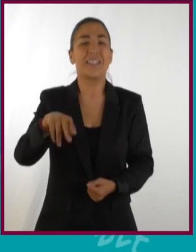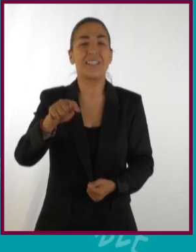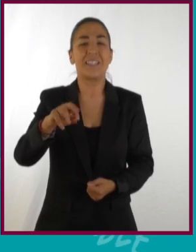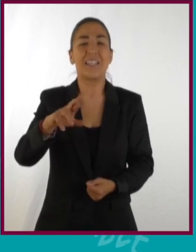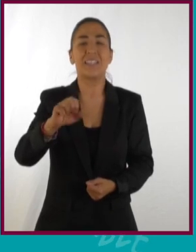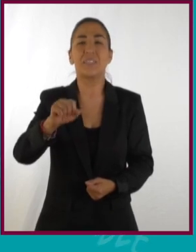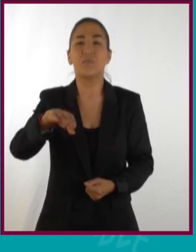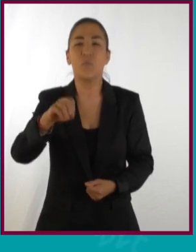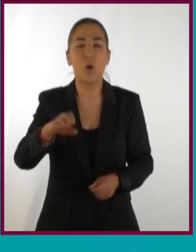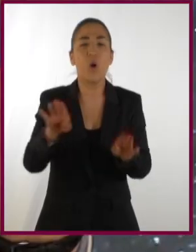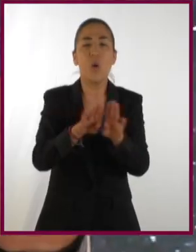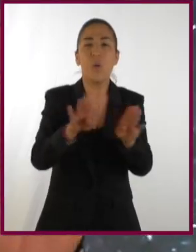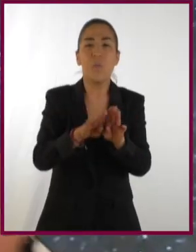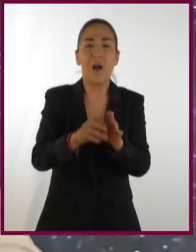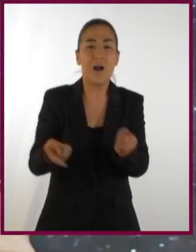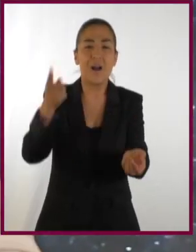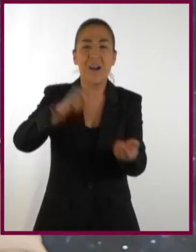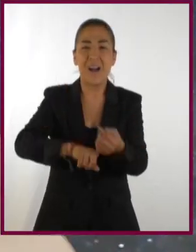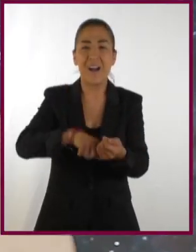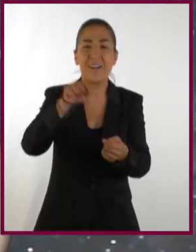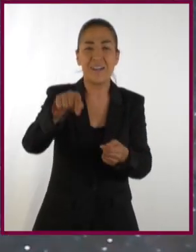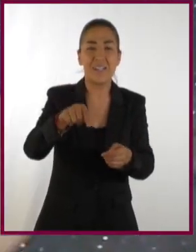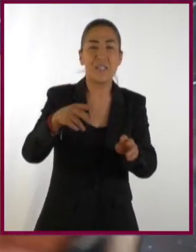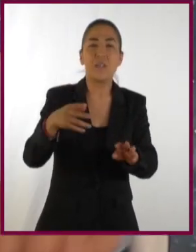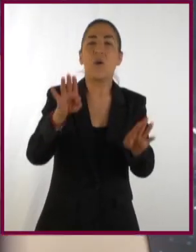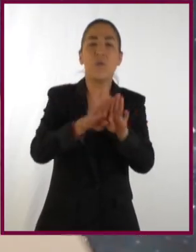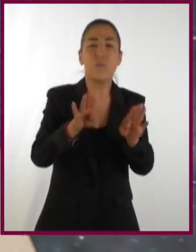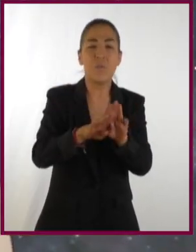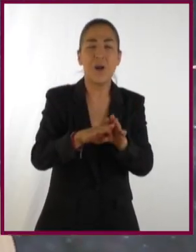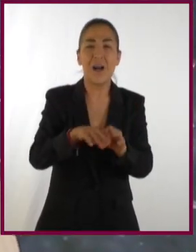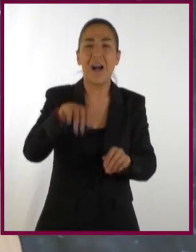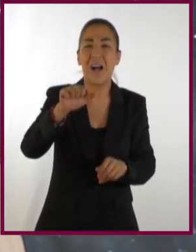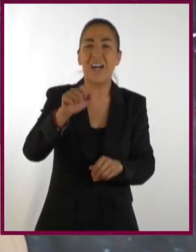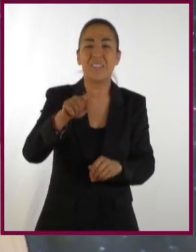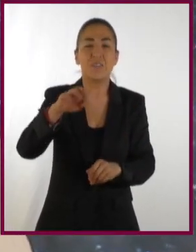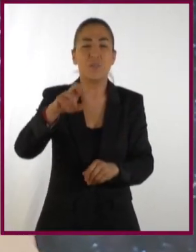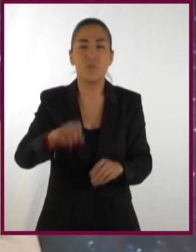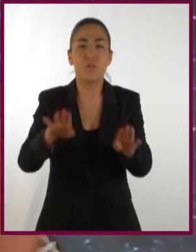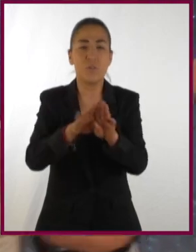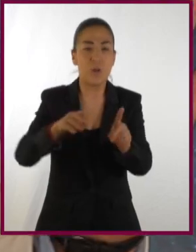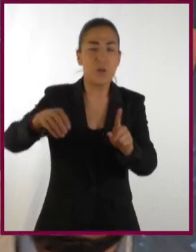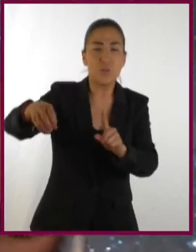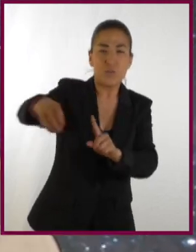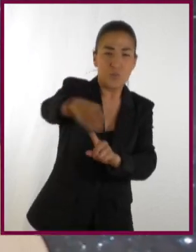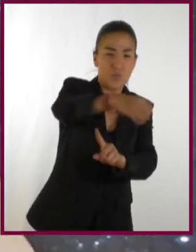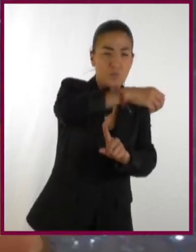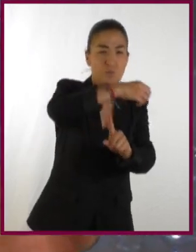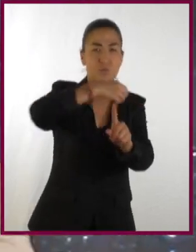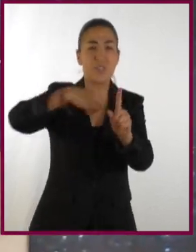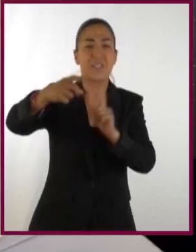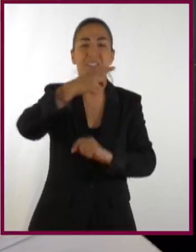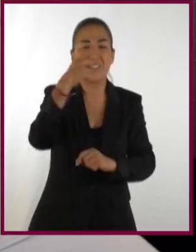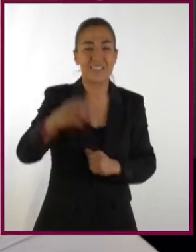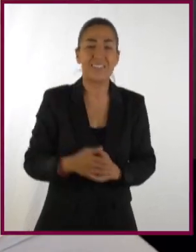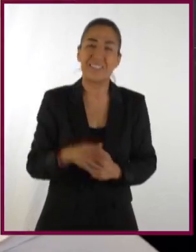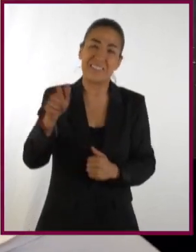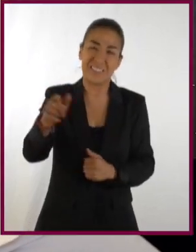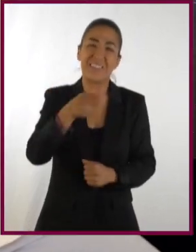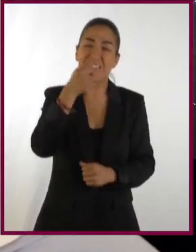Y luego, por si fuera poco, dijo que los astros se movían sobre esferas transparentes. Y obviamente, la Tierra al centro.